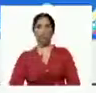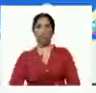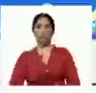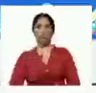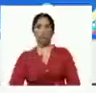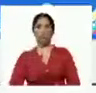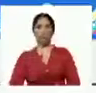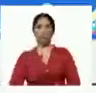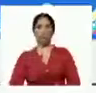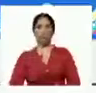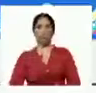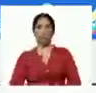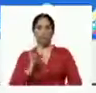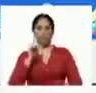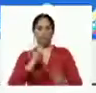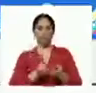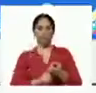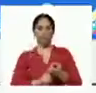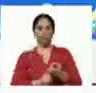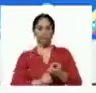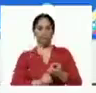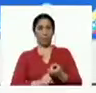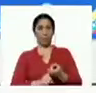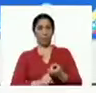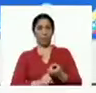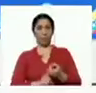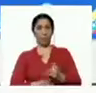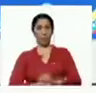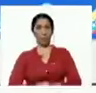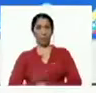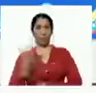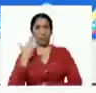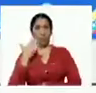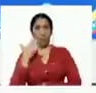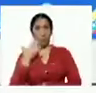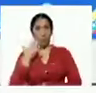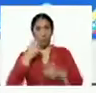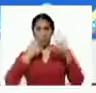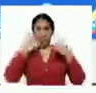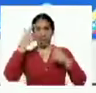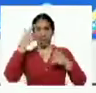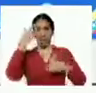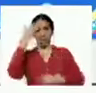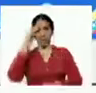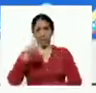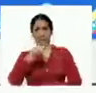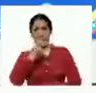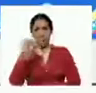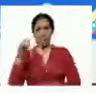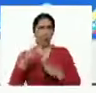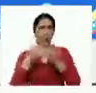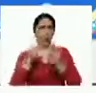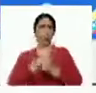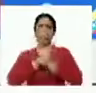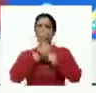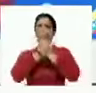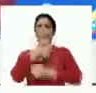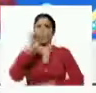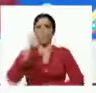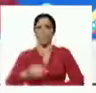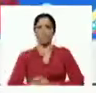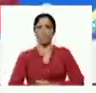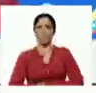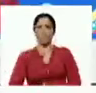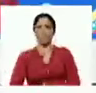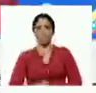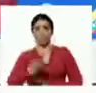a doña Elena doña Elena denos sus bendiciones todo su amor así